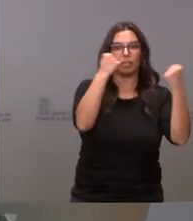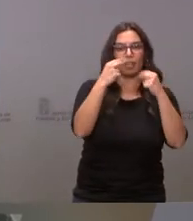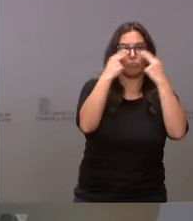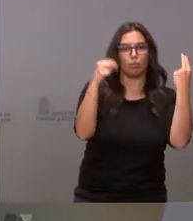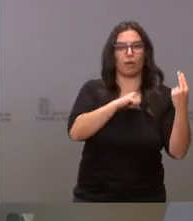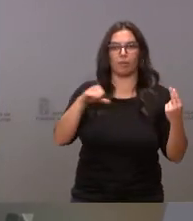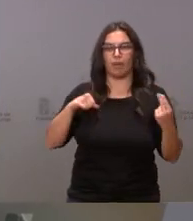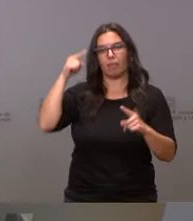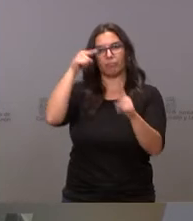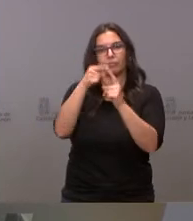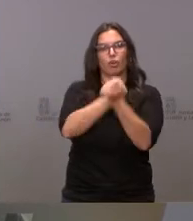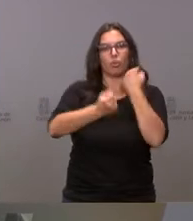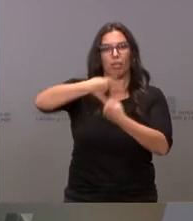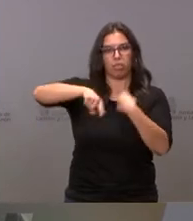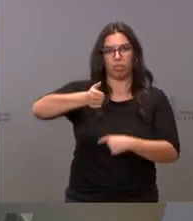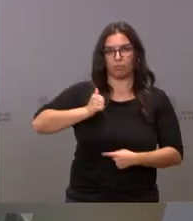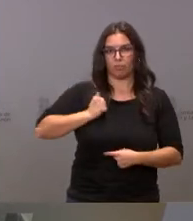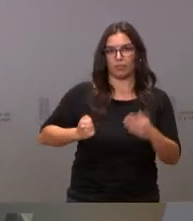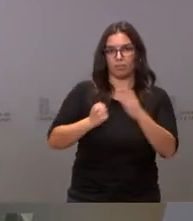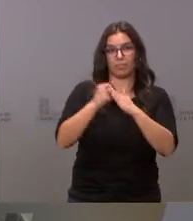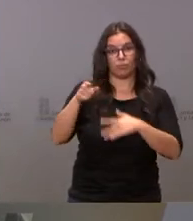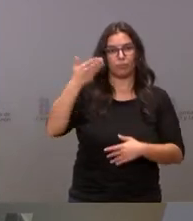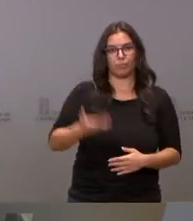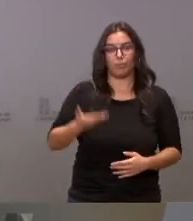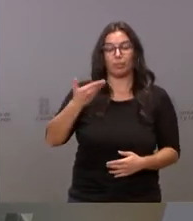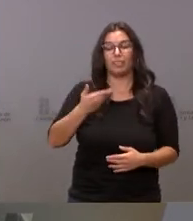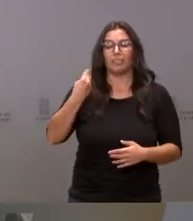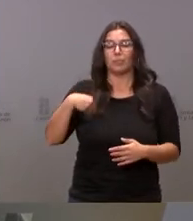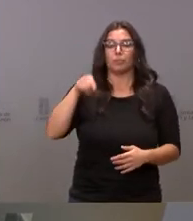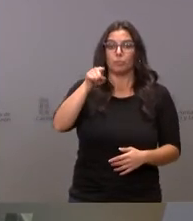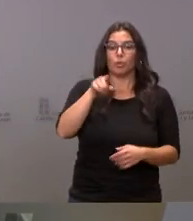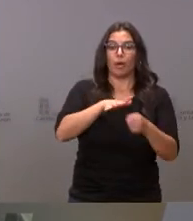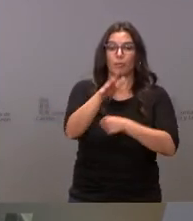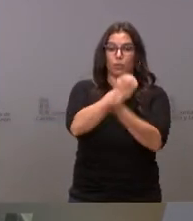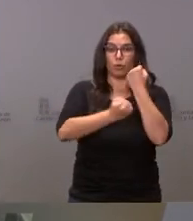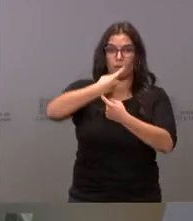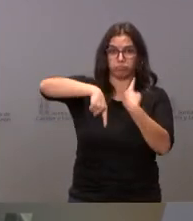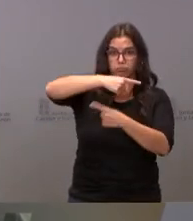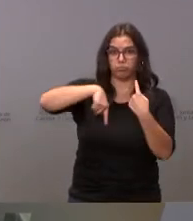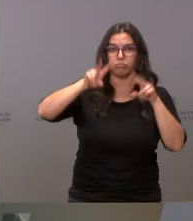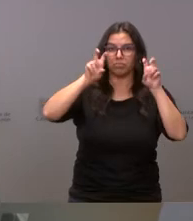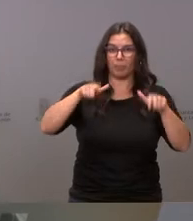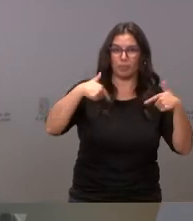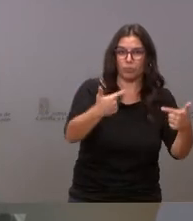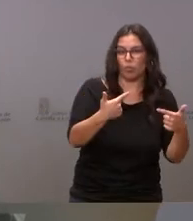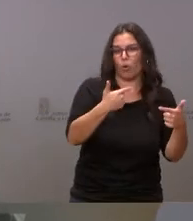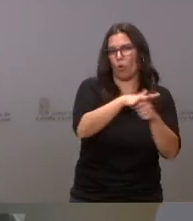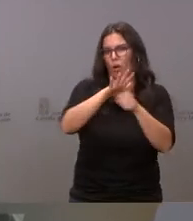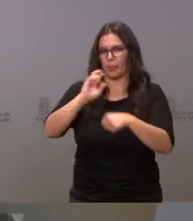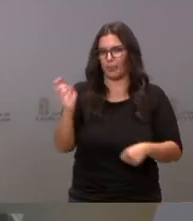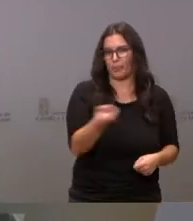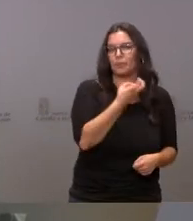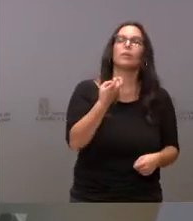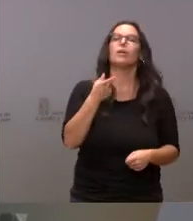con la economía circular. Hay que pensar que este ámbito de la economía circular, en el ámbito de los residuos y en todos los ámbitos de la bioeconomía,